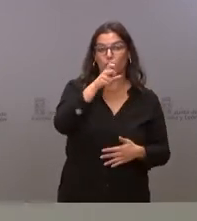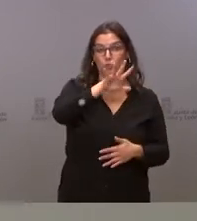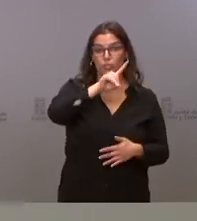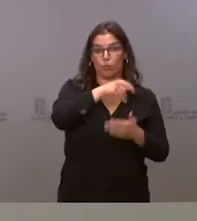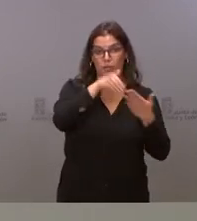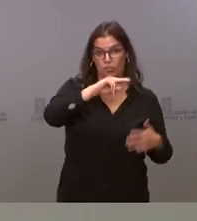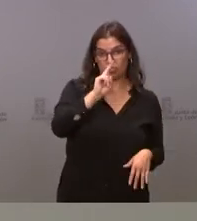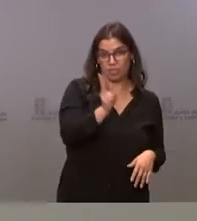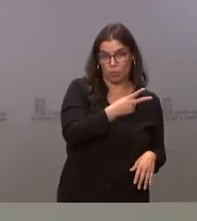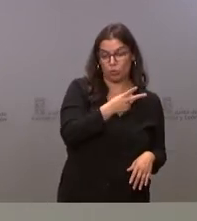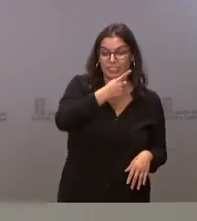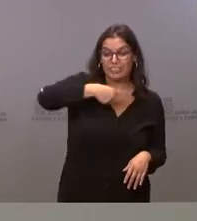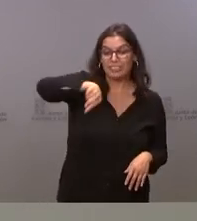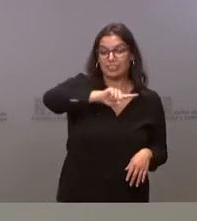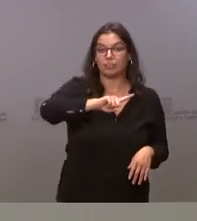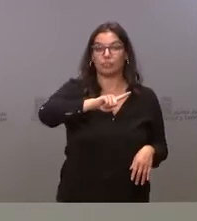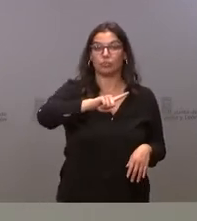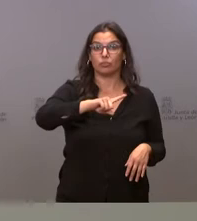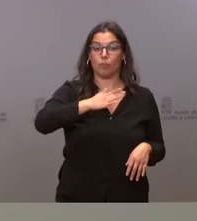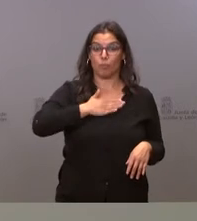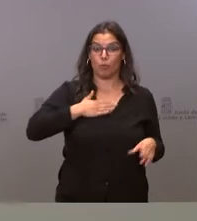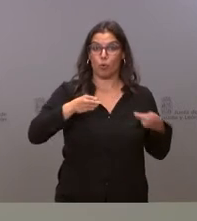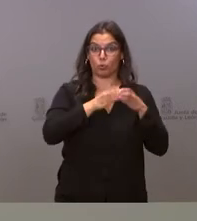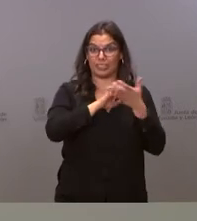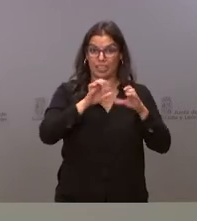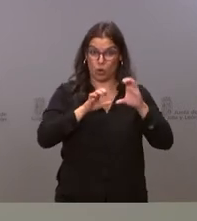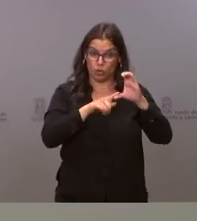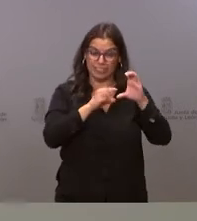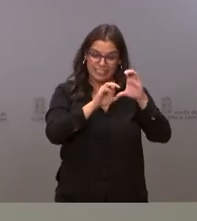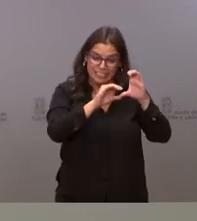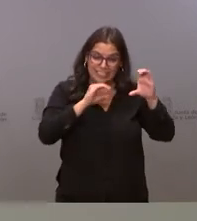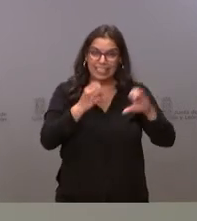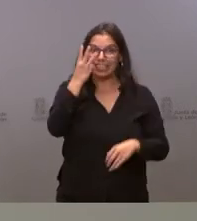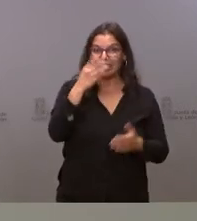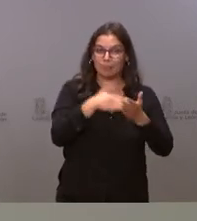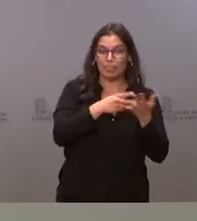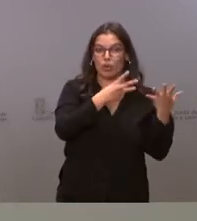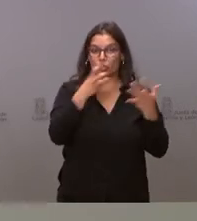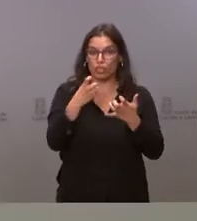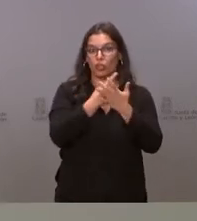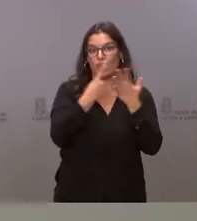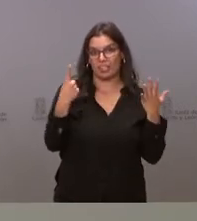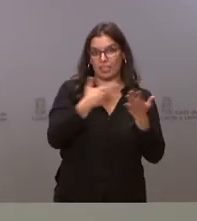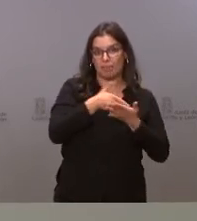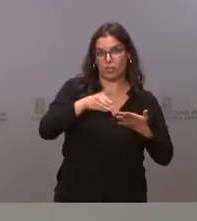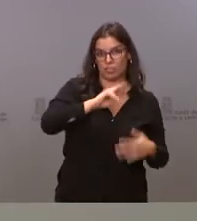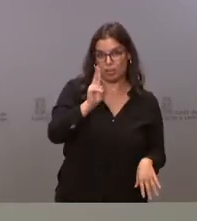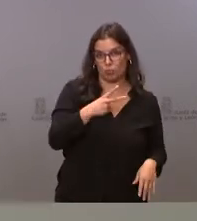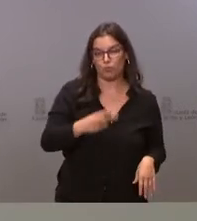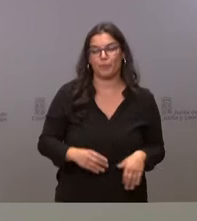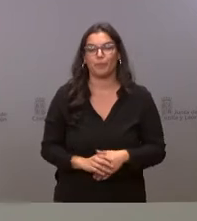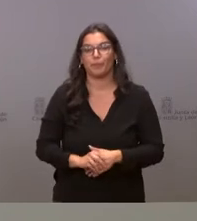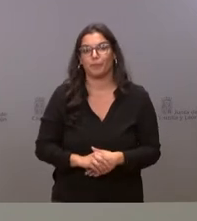de euros, de los cuales corresponderán a la Junta de Castilla y León 3.816 millones de euros.